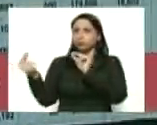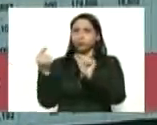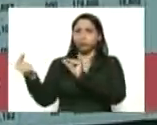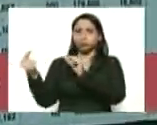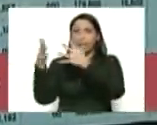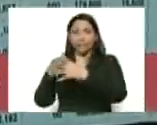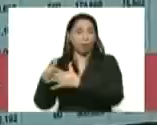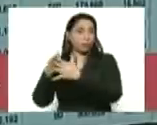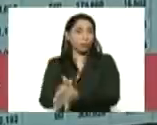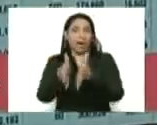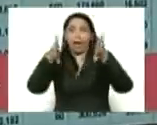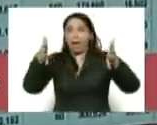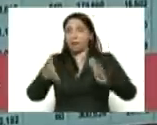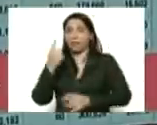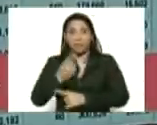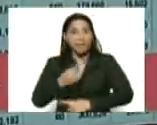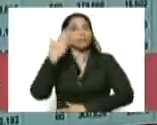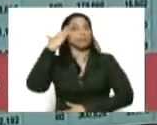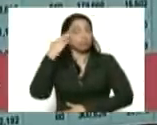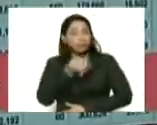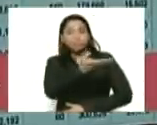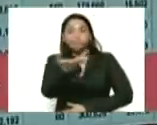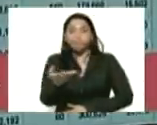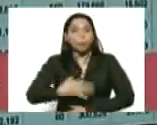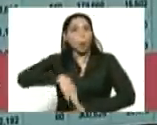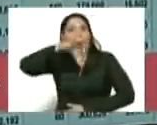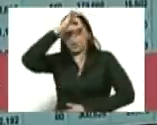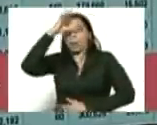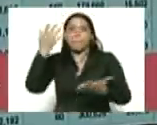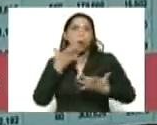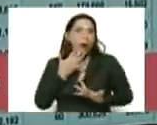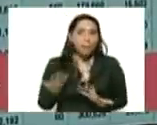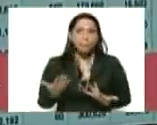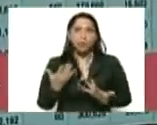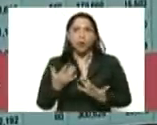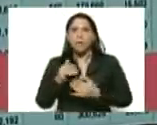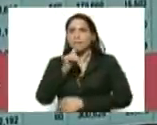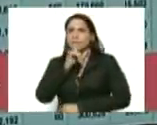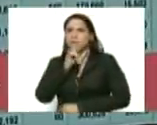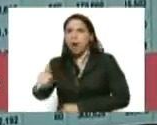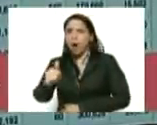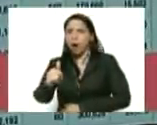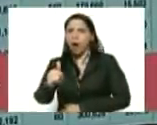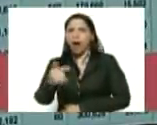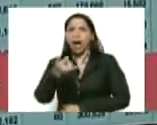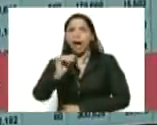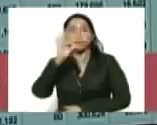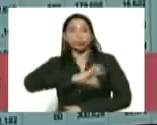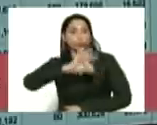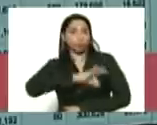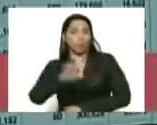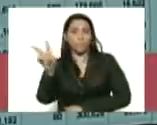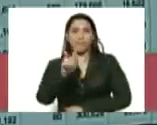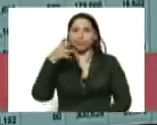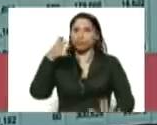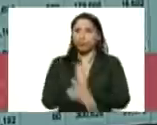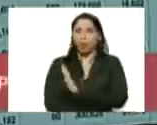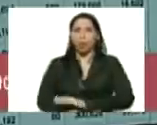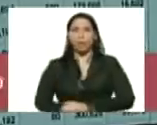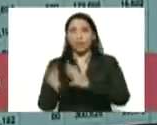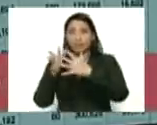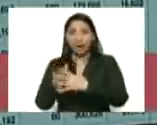tremendo. Deben saberlo ustedes. Yo no sé si está corriendo la información en la sociedad venezolana del caso